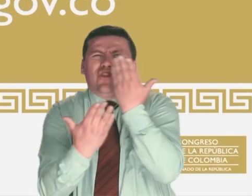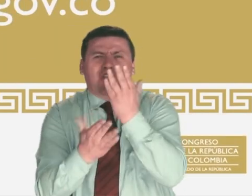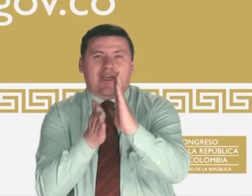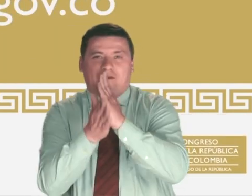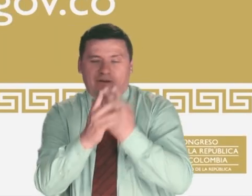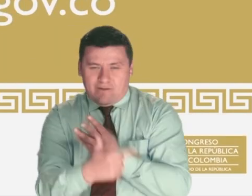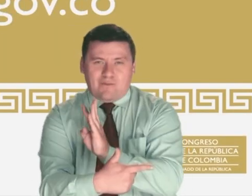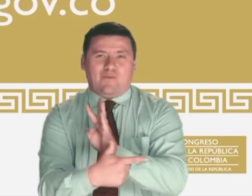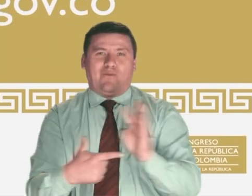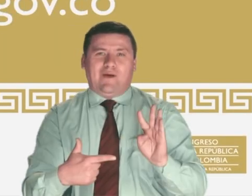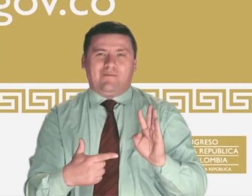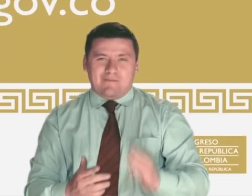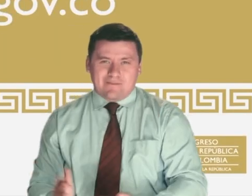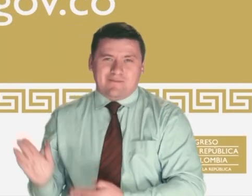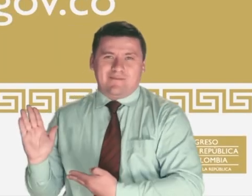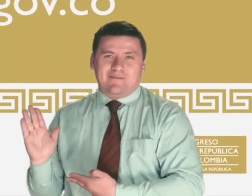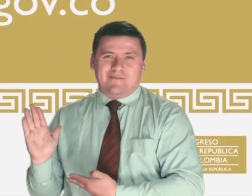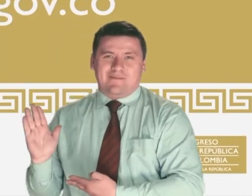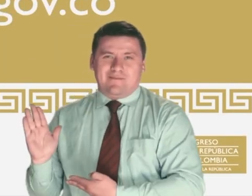en nuestro portal web.